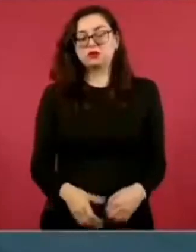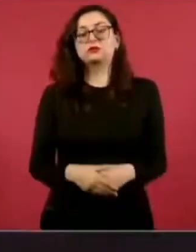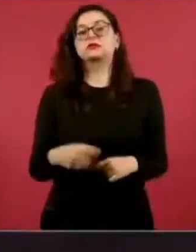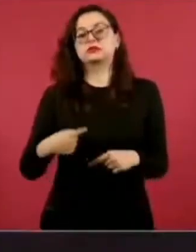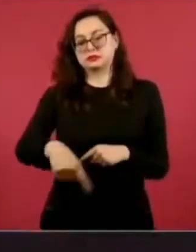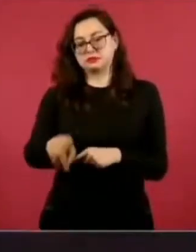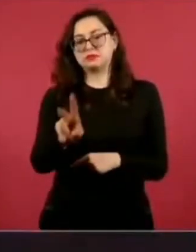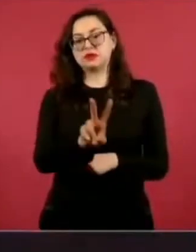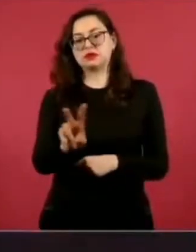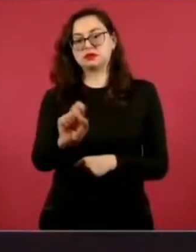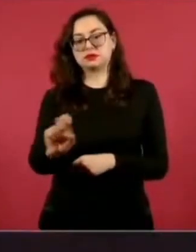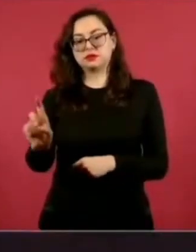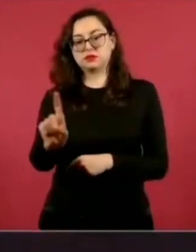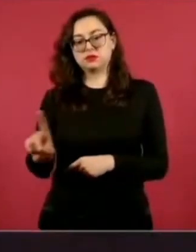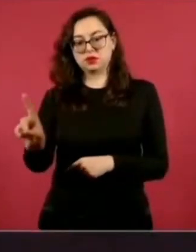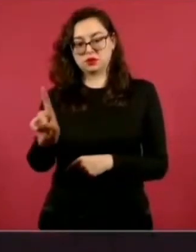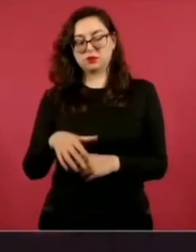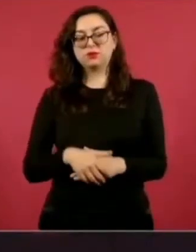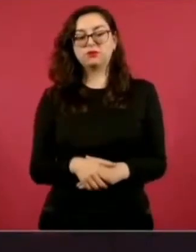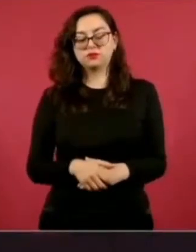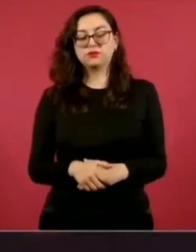fin de semana, a Guaymas.